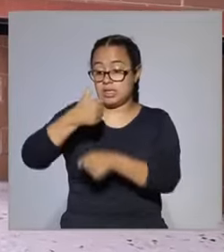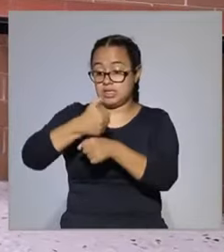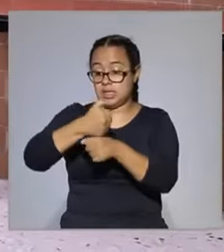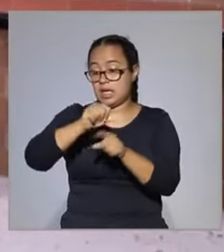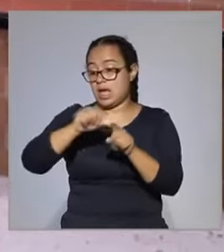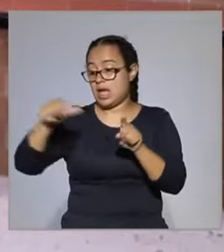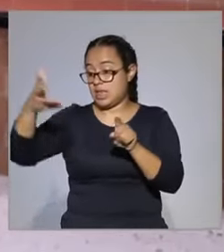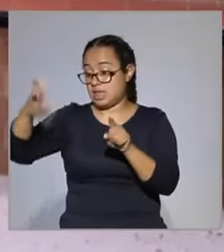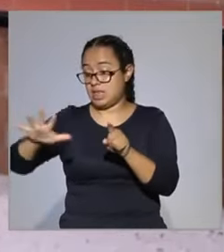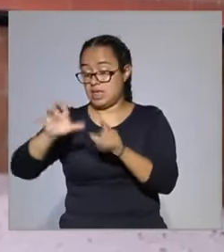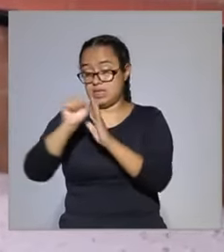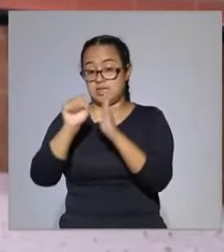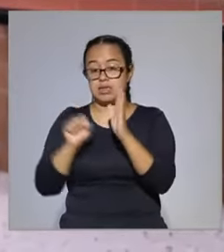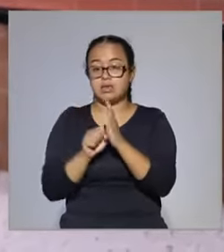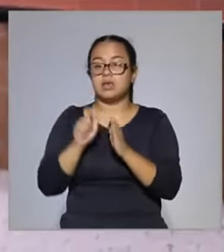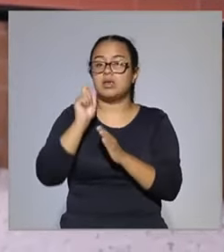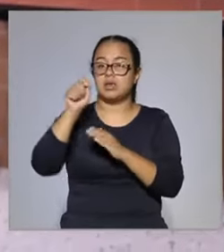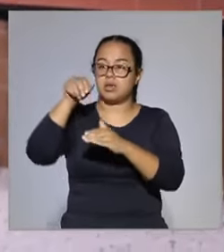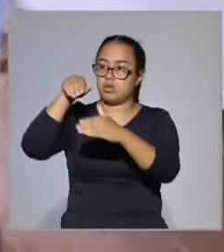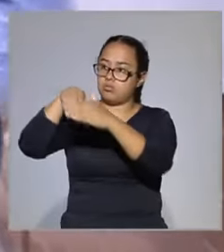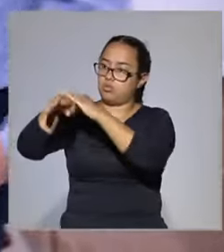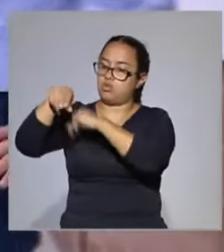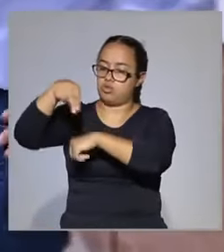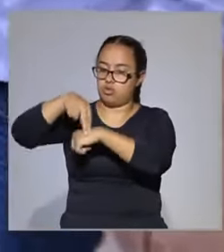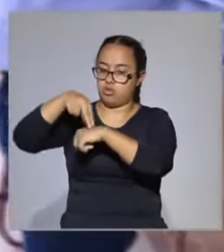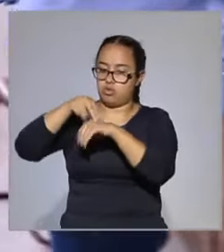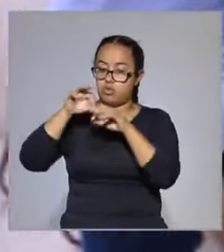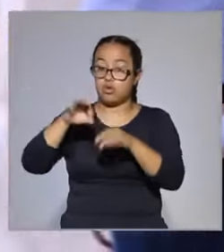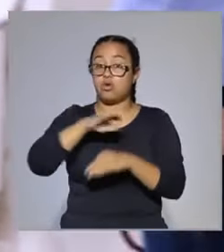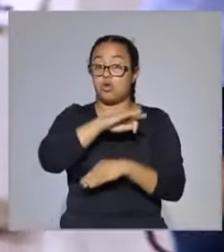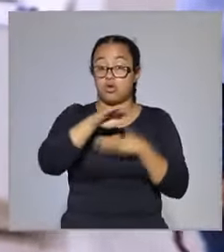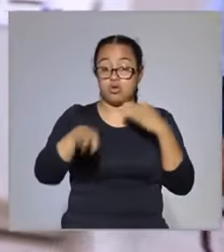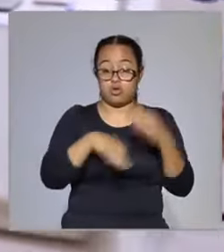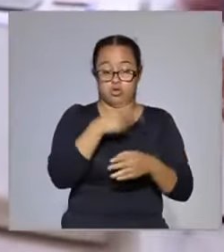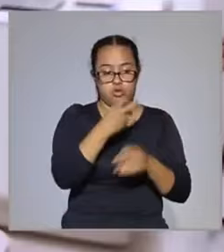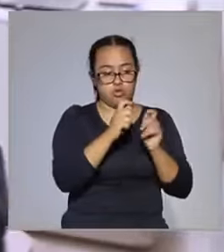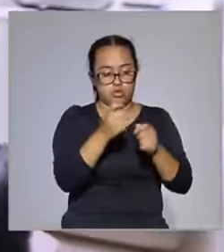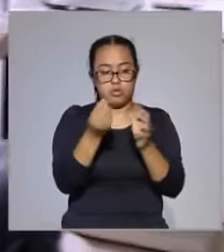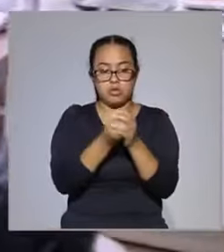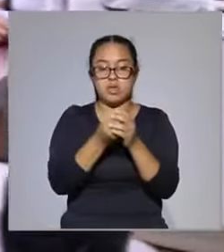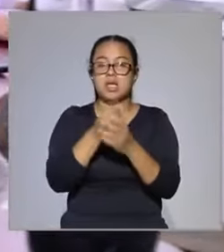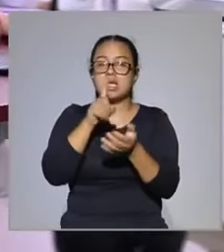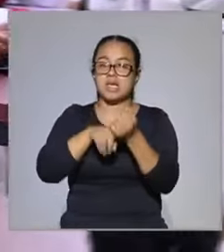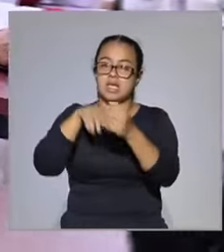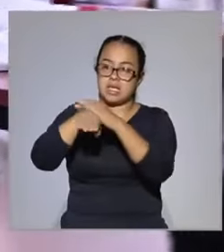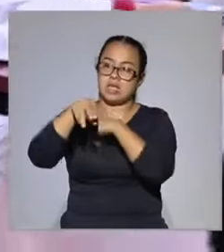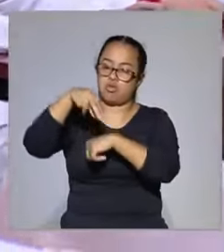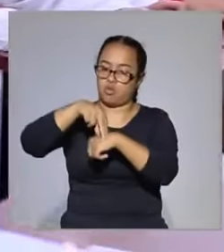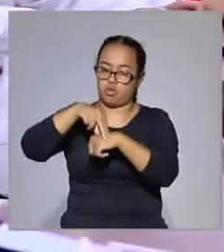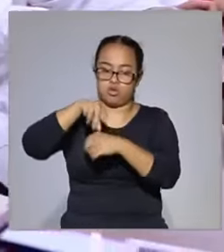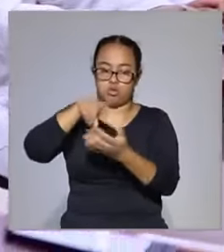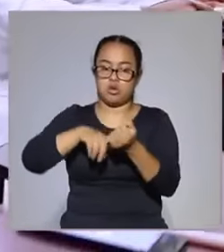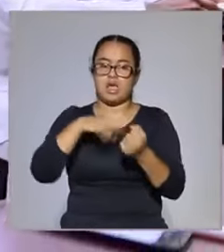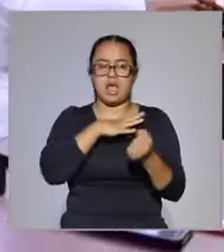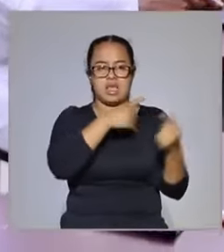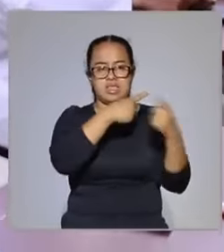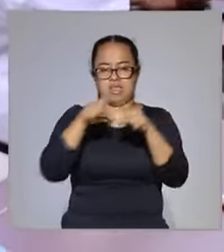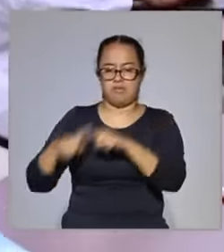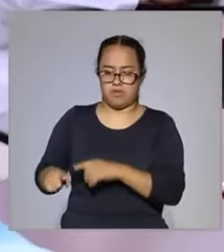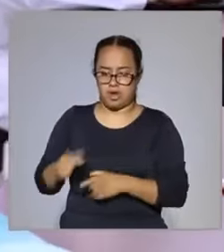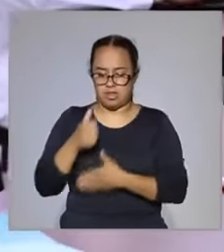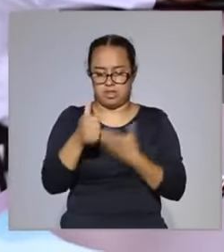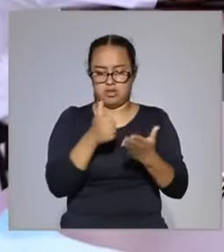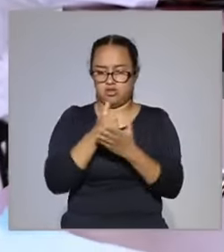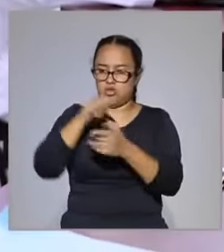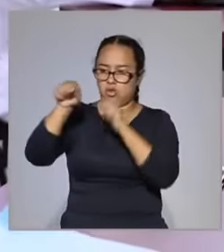semestre, es la unidad clínica, donde la mayoría de las asignaturas son tomadas en las unidades médicas de diferentes partes de la